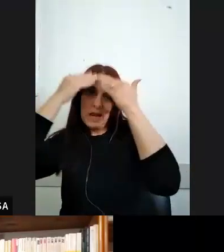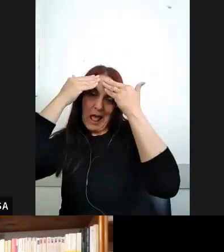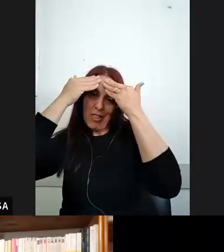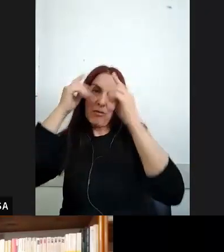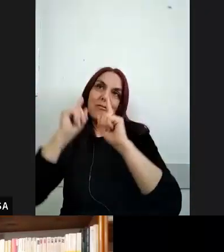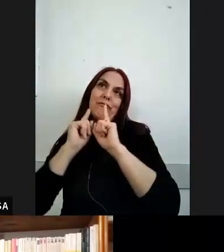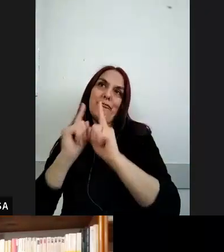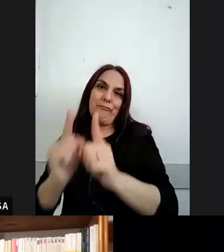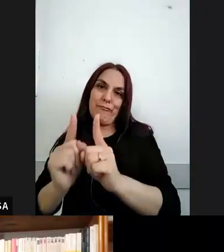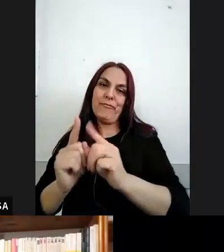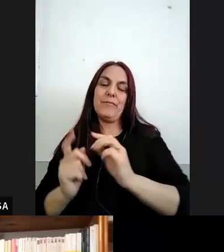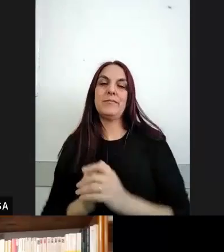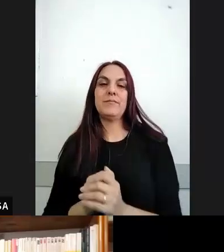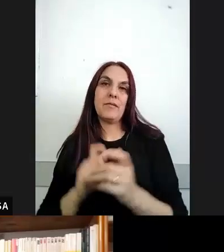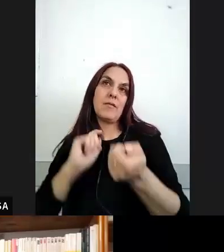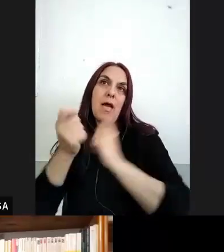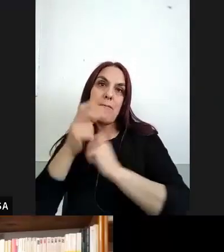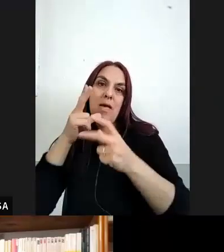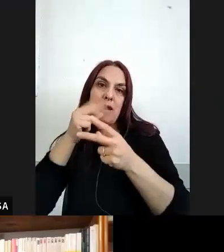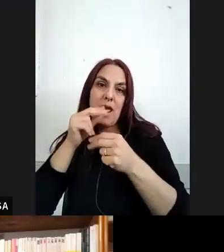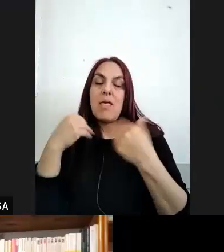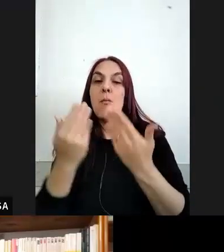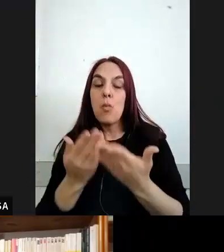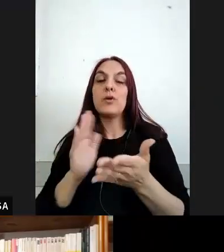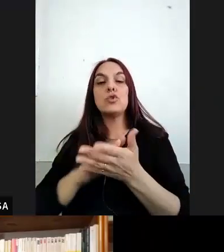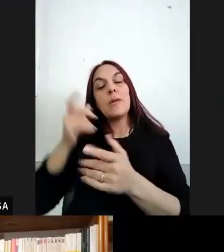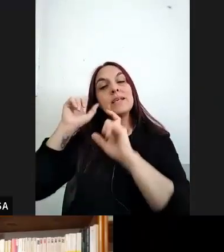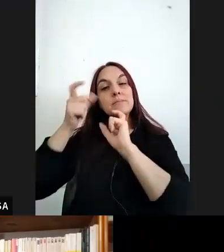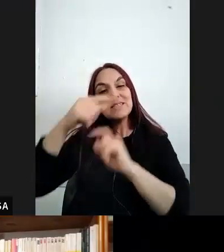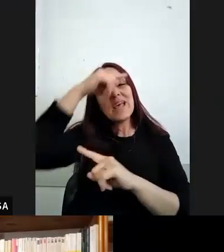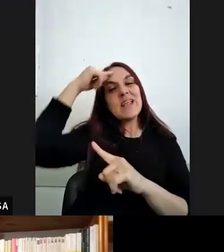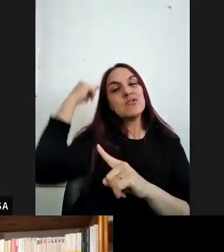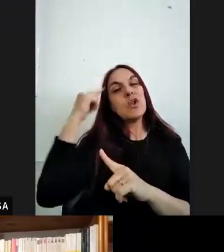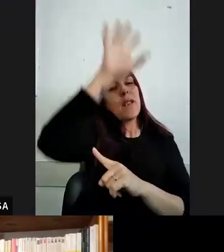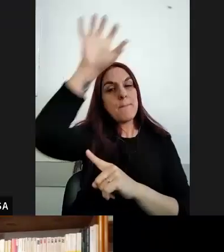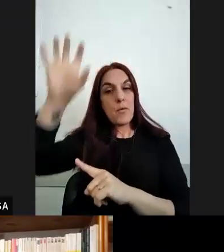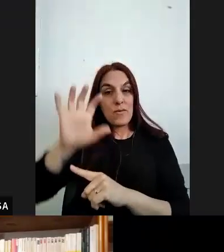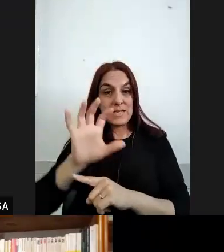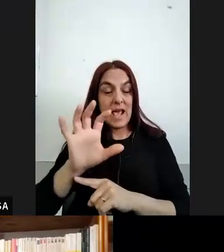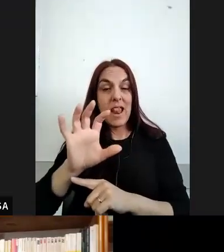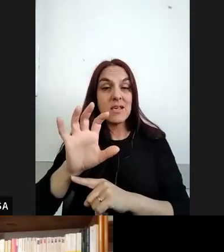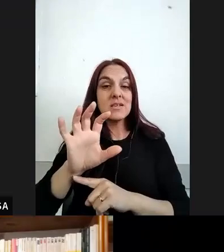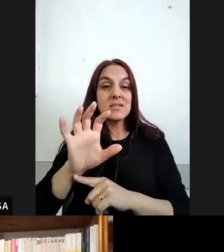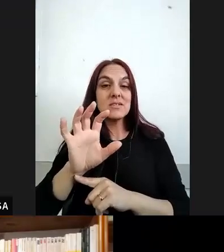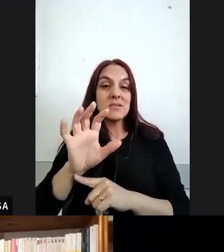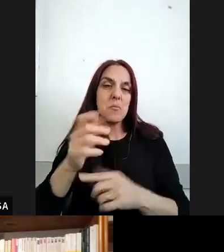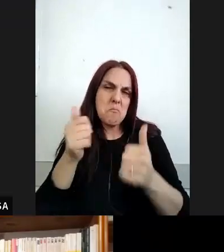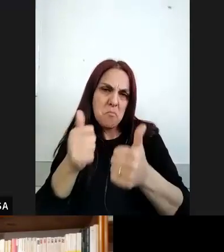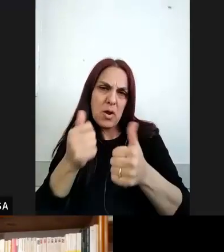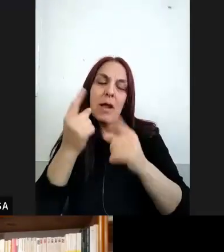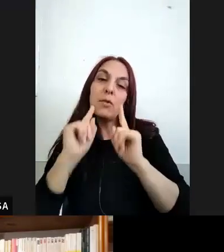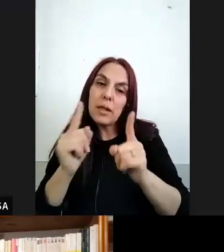permanentemente ¿no? entonces quizás atendiendo las experiencias nacionales y provinciales que son auspiciosas pero que también son